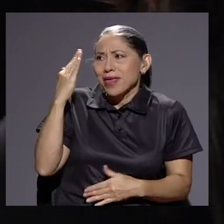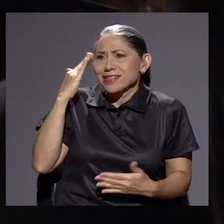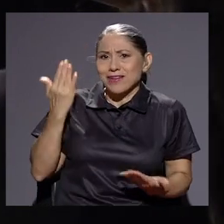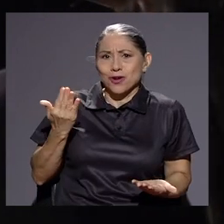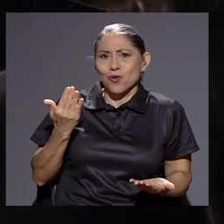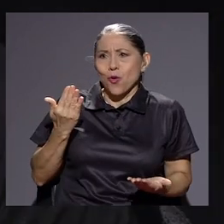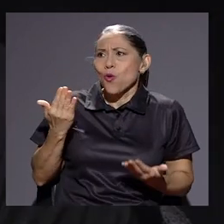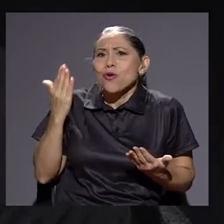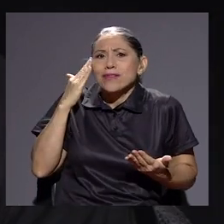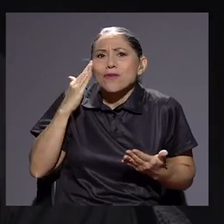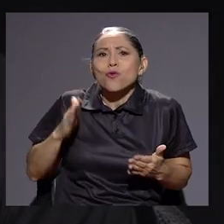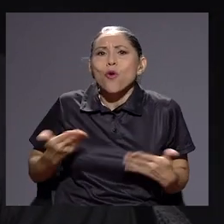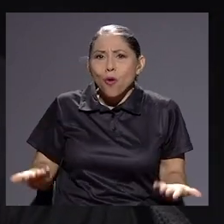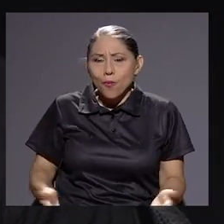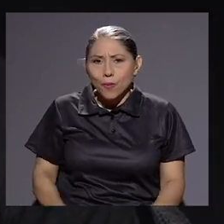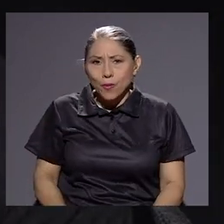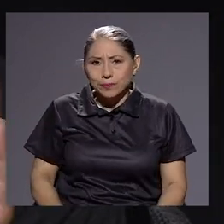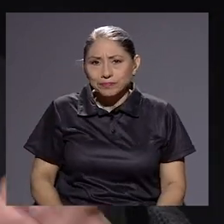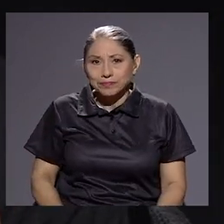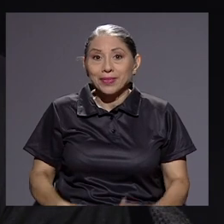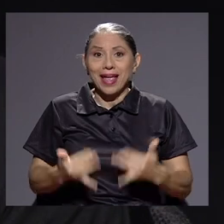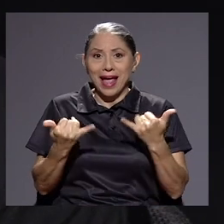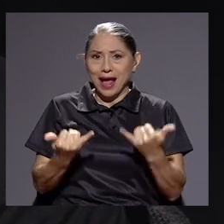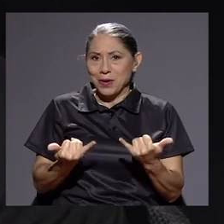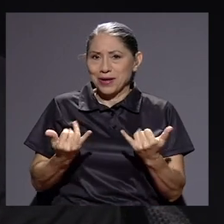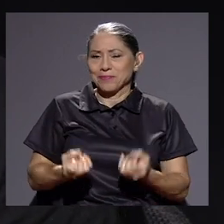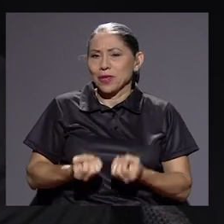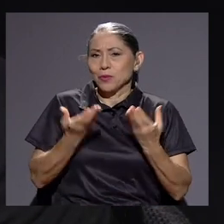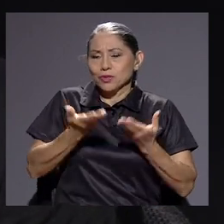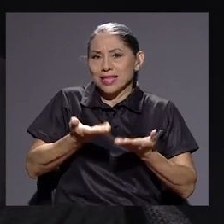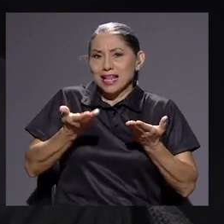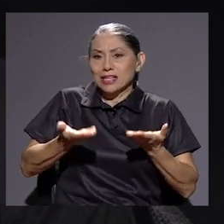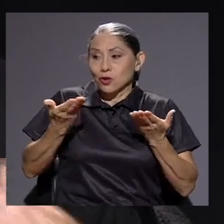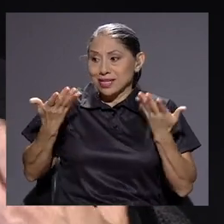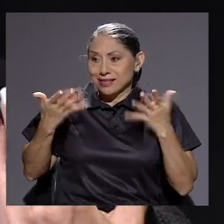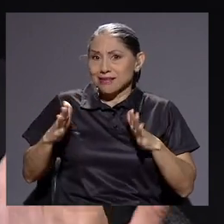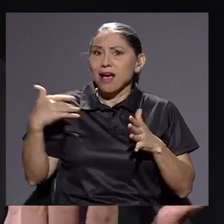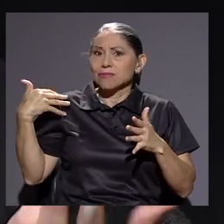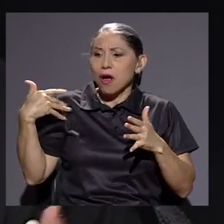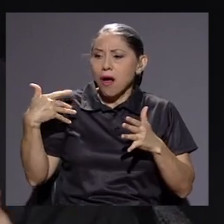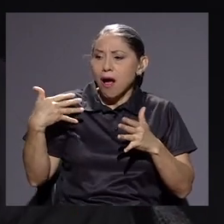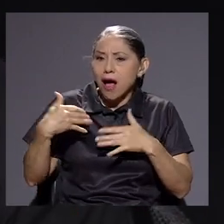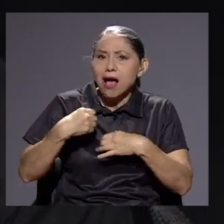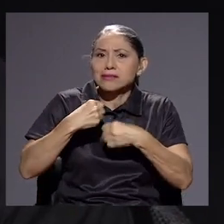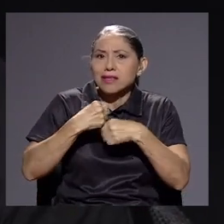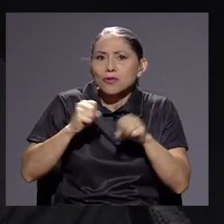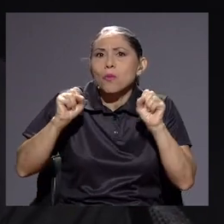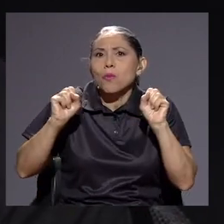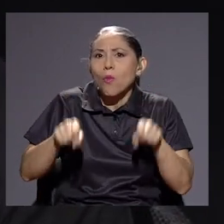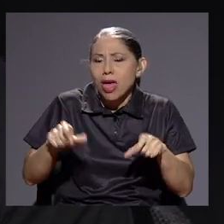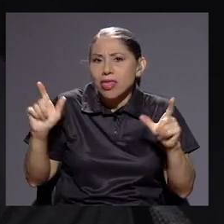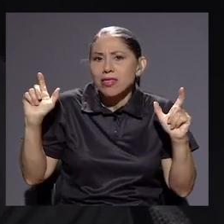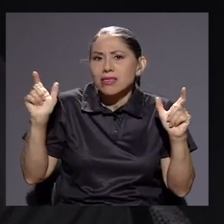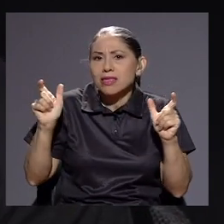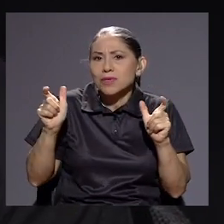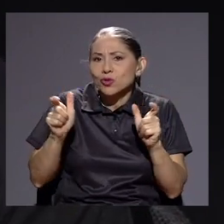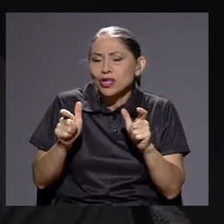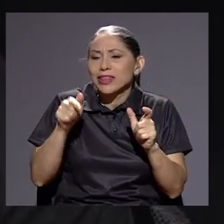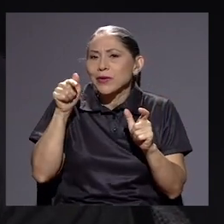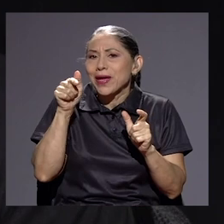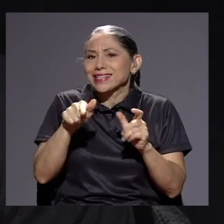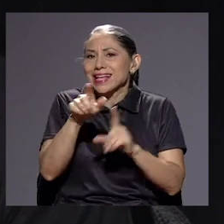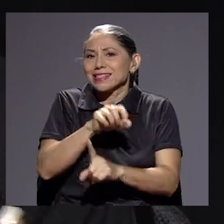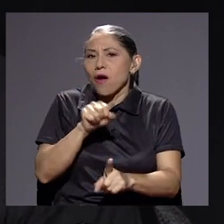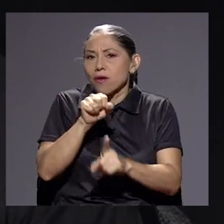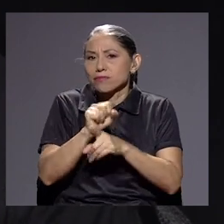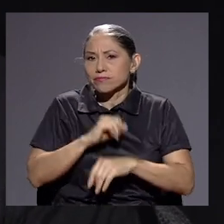está recaudando? Ahora, con muchas de las cosas que se han ido haciendo, pueden irse disminuyendo esa brecha.